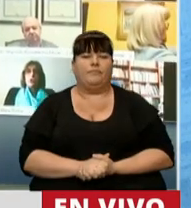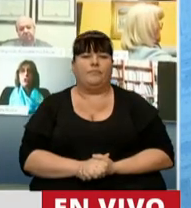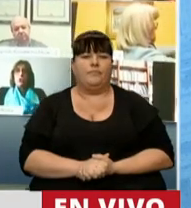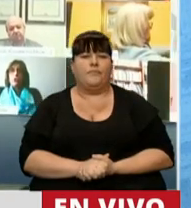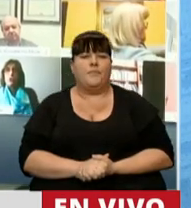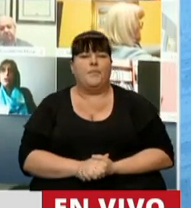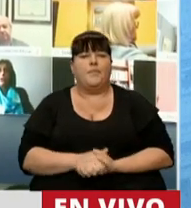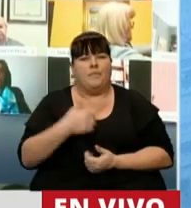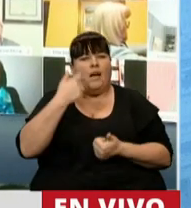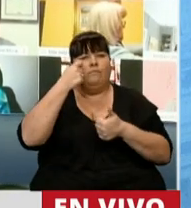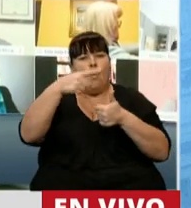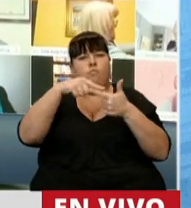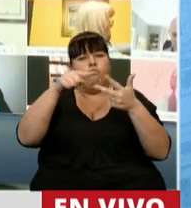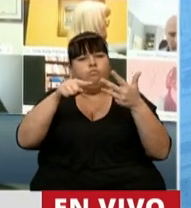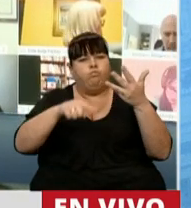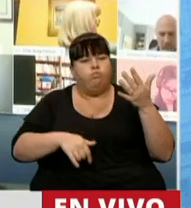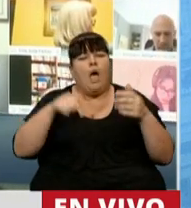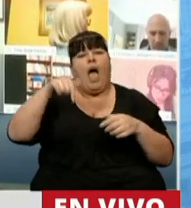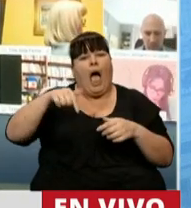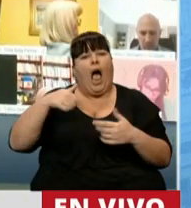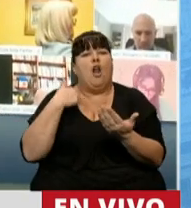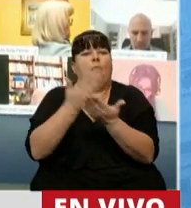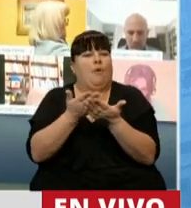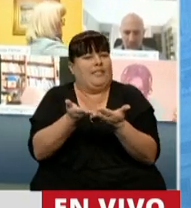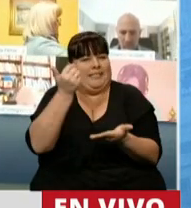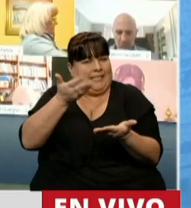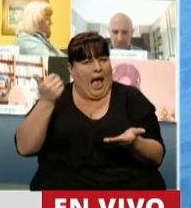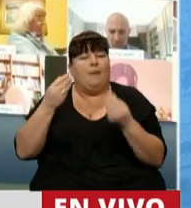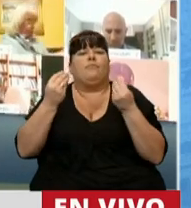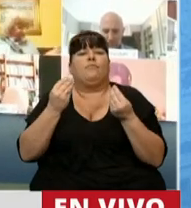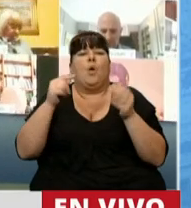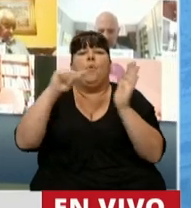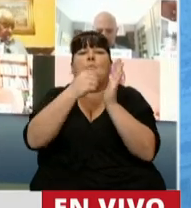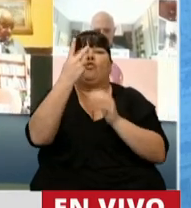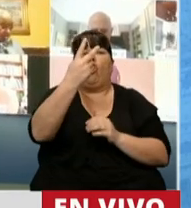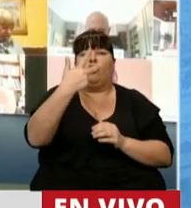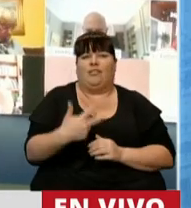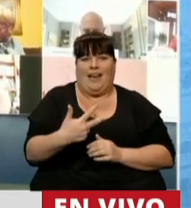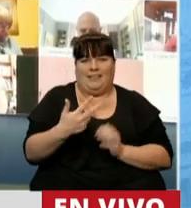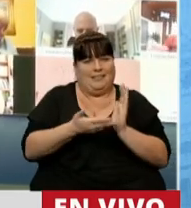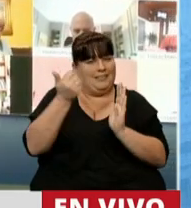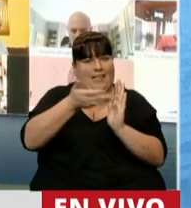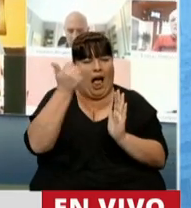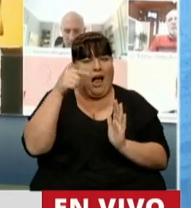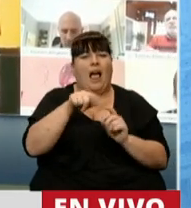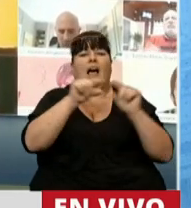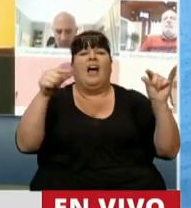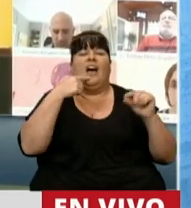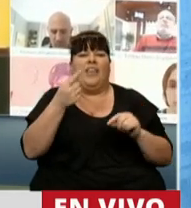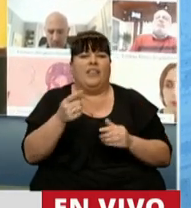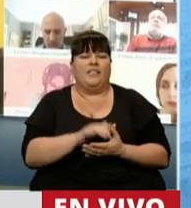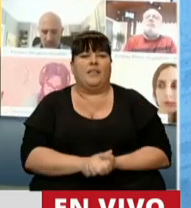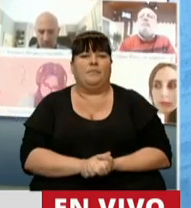que las enumeramos y que ahora estamos proponiendo eliminarlas. Me refiero a los puntos 2 y 3 que decían